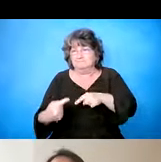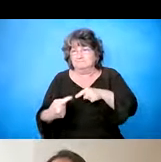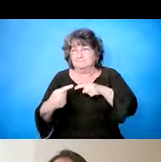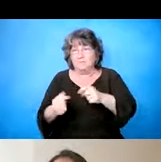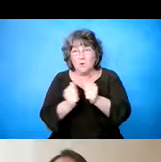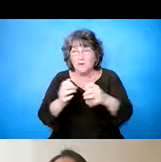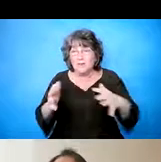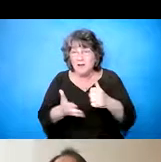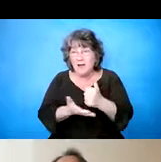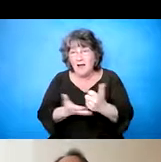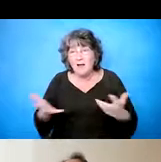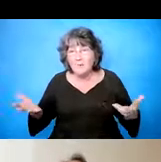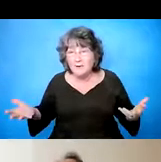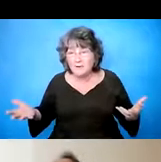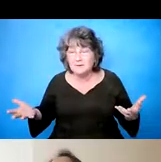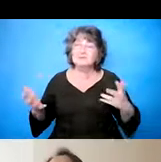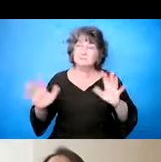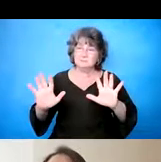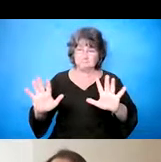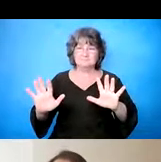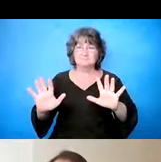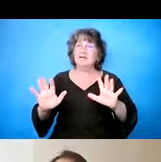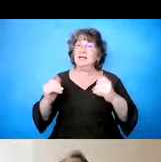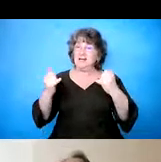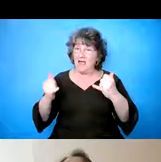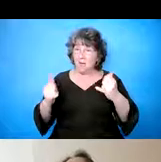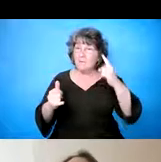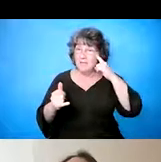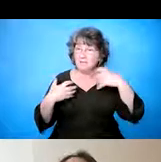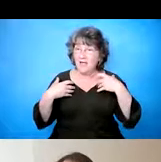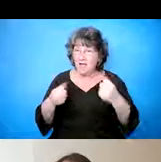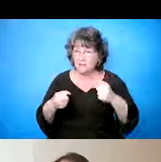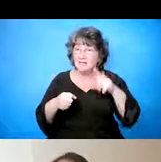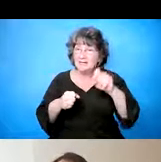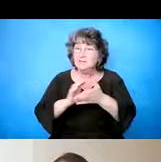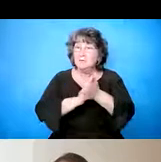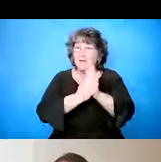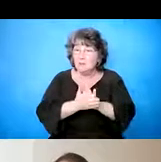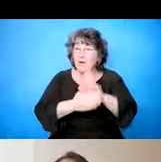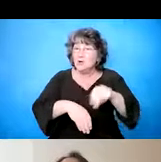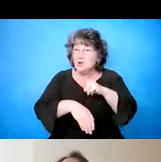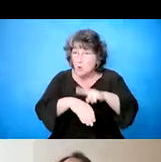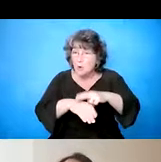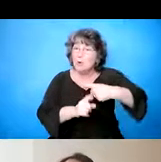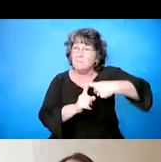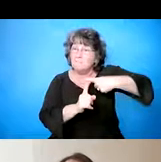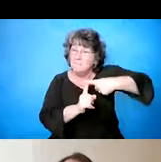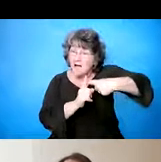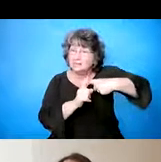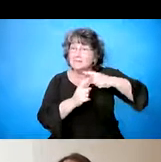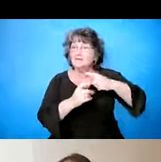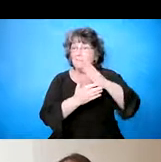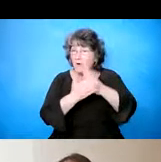Así que, así que, vamos a suma, a, a, a repasar. Eh, salud mental. Vamos a hacer una conversación